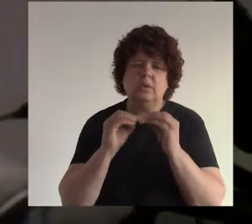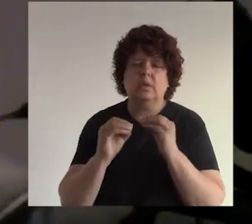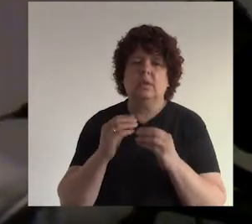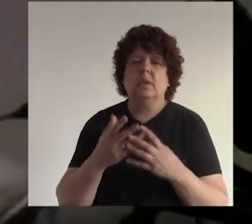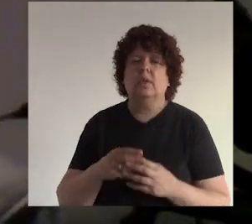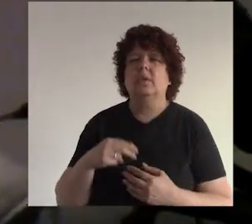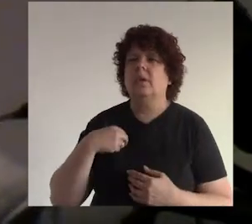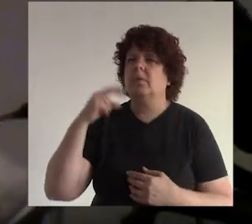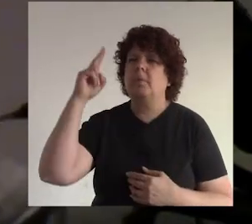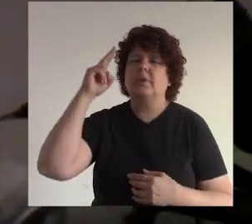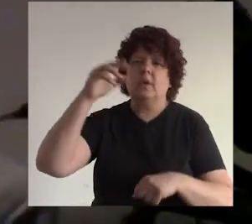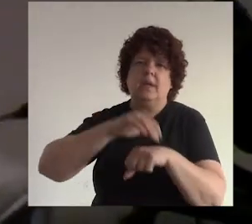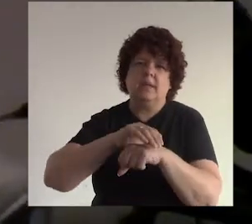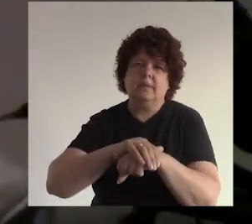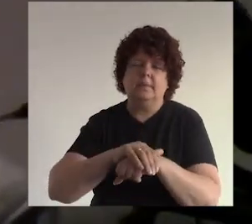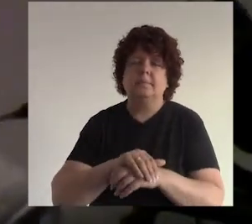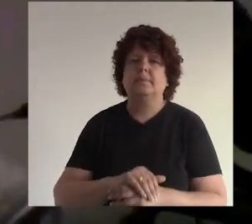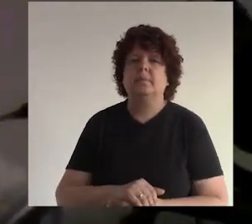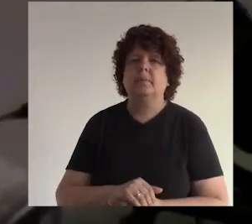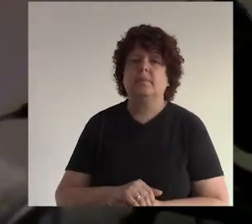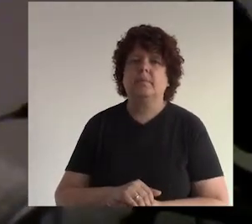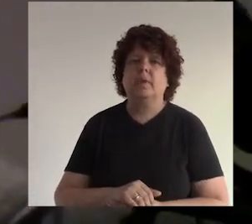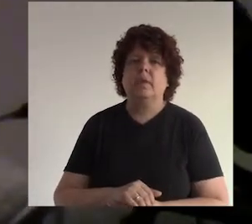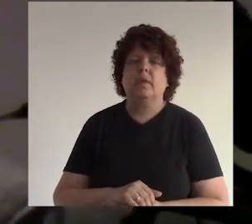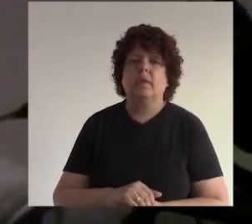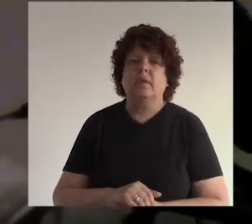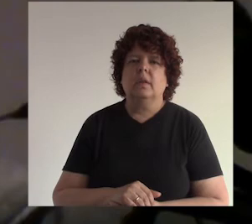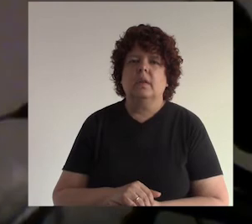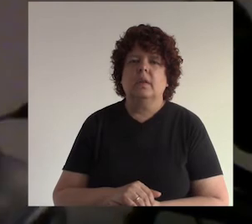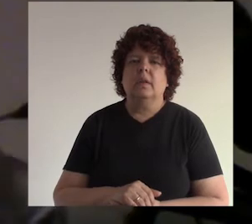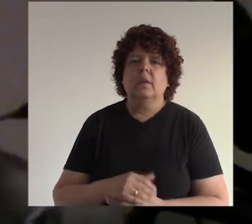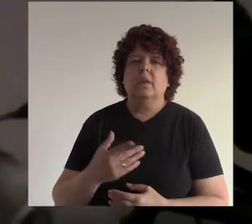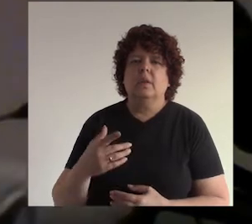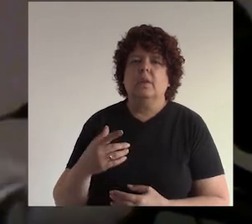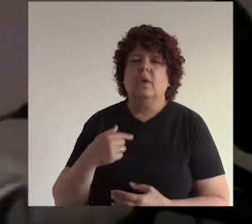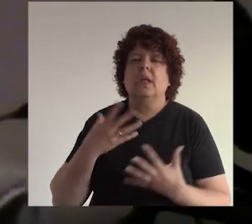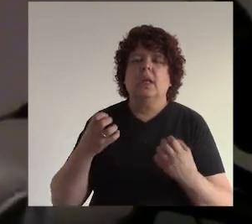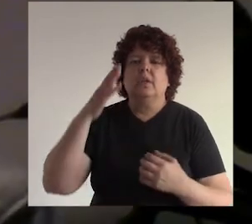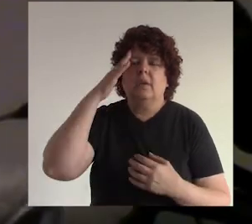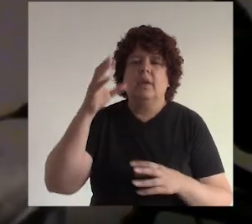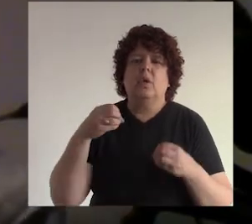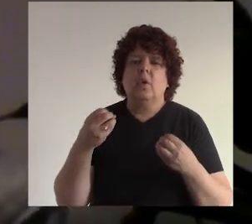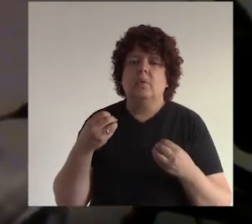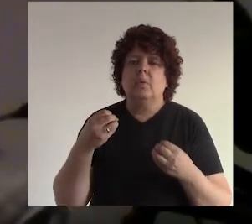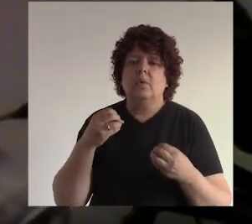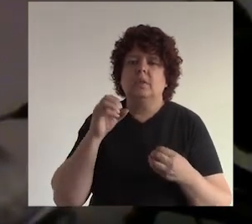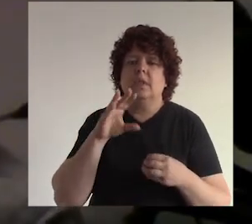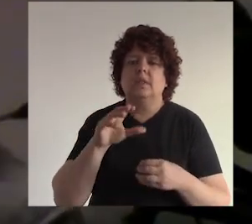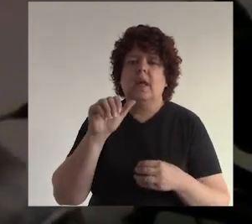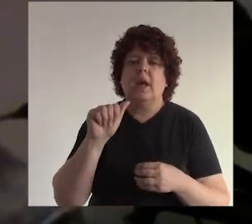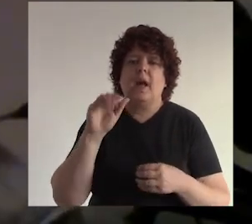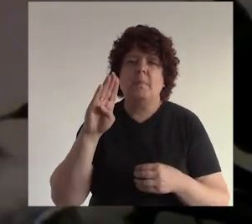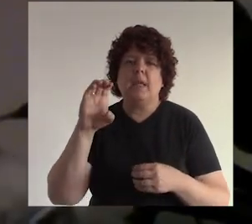buscando un profesor de inglés ¿ok? hoy no está un mejor ejemplo quiero saber cómo se